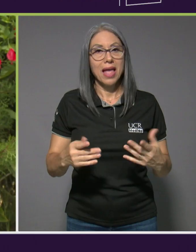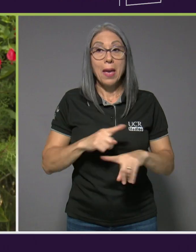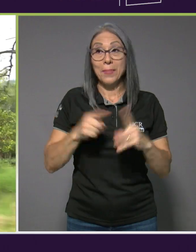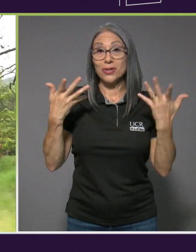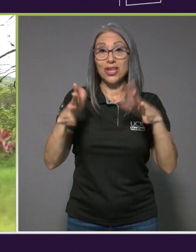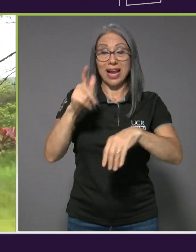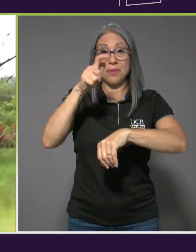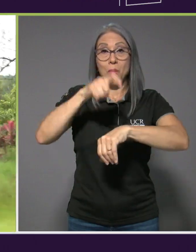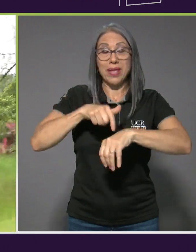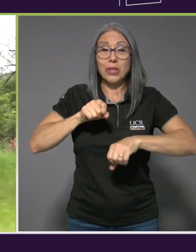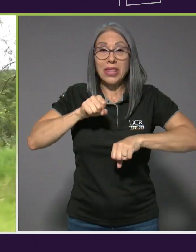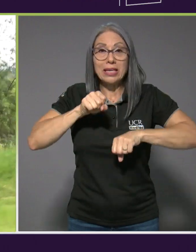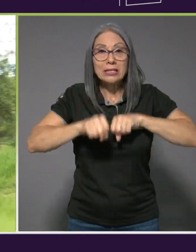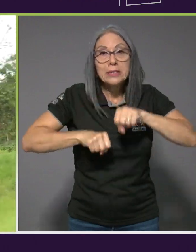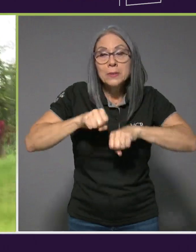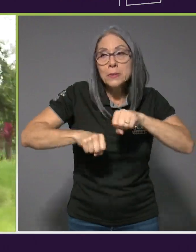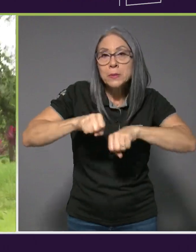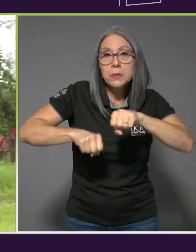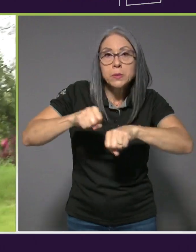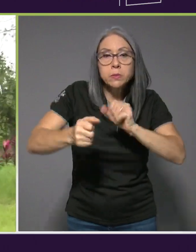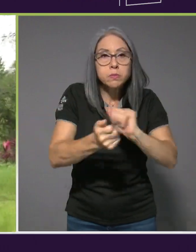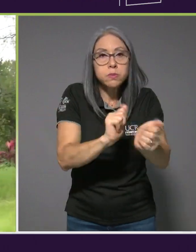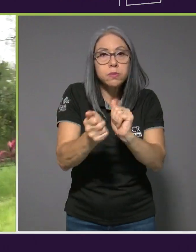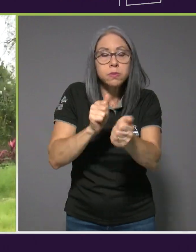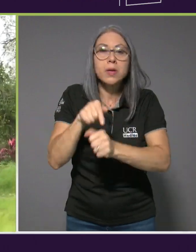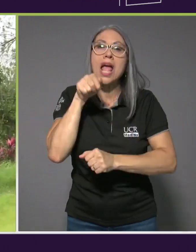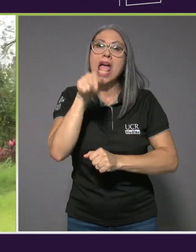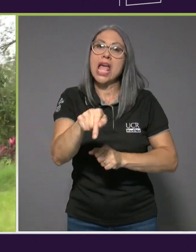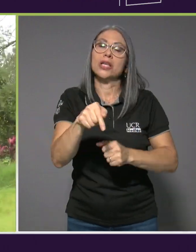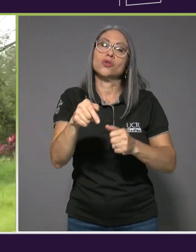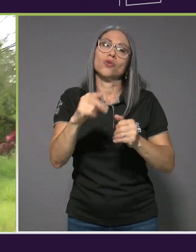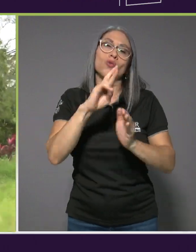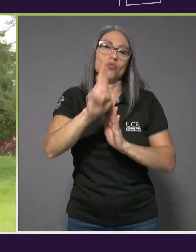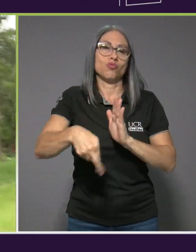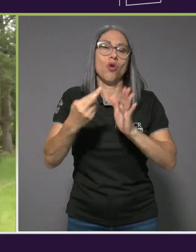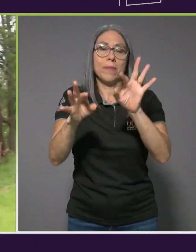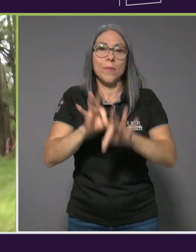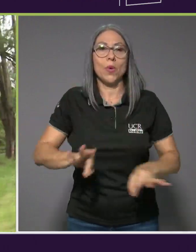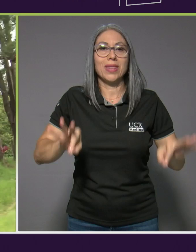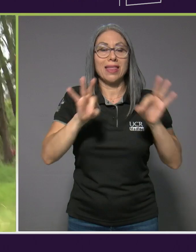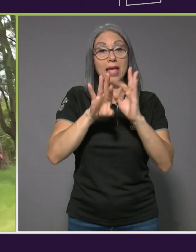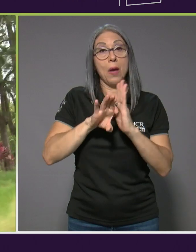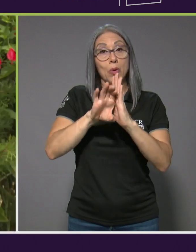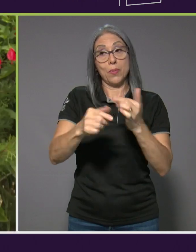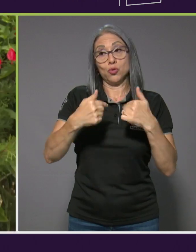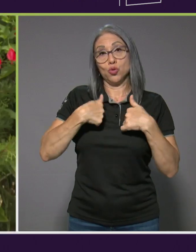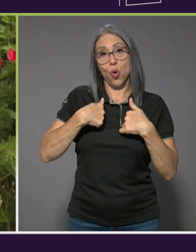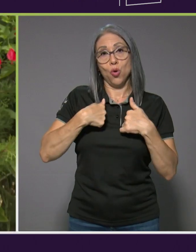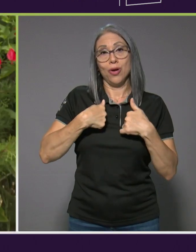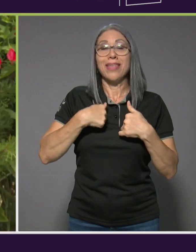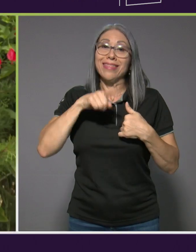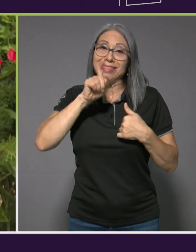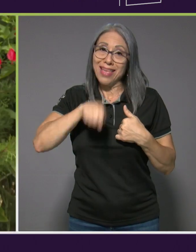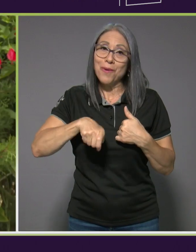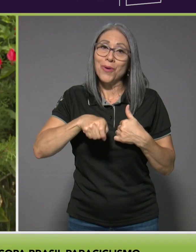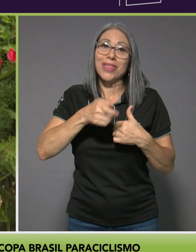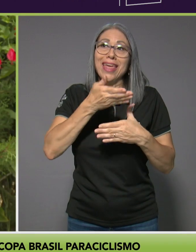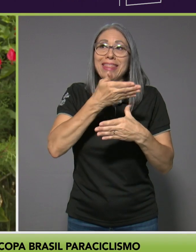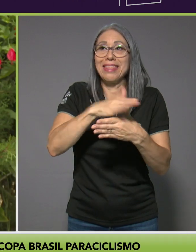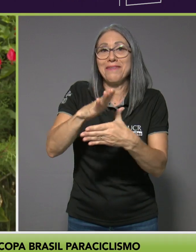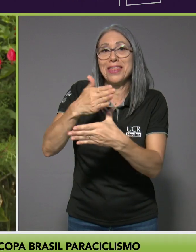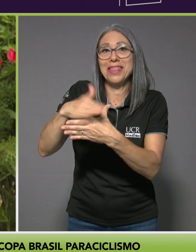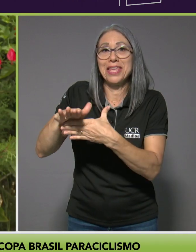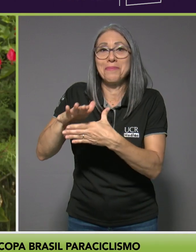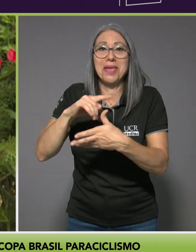carrera, eso fue un papel muy importante porque en mi caso yo tengo que dividirme entre tres o